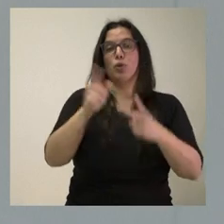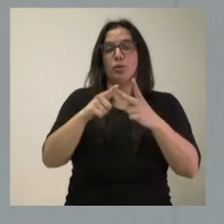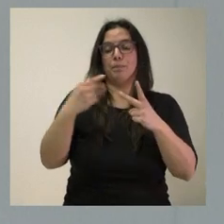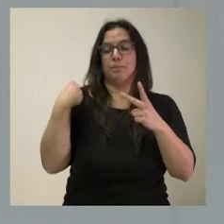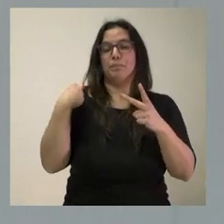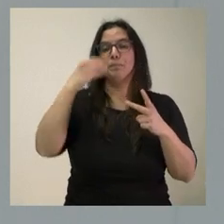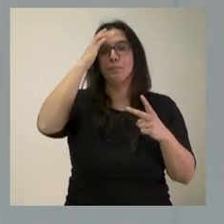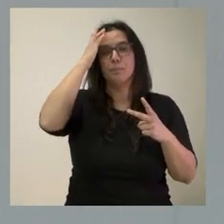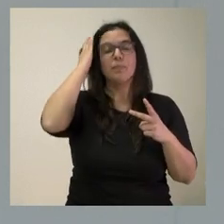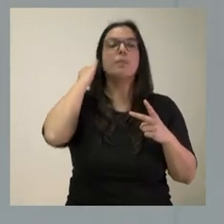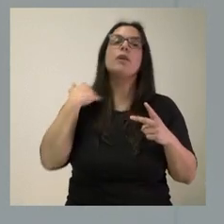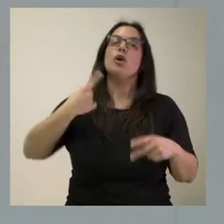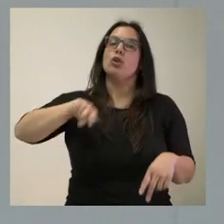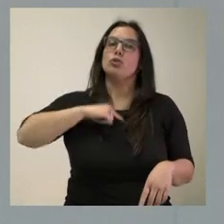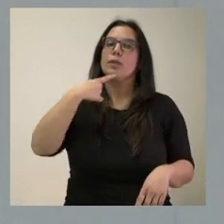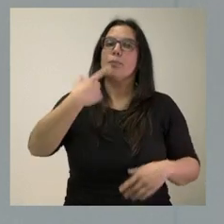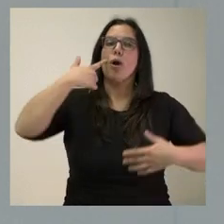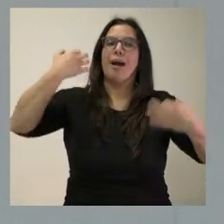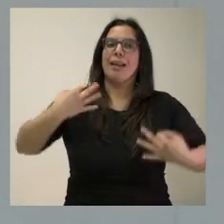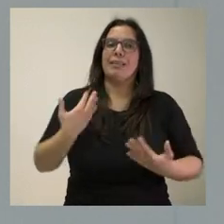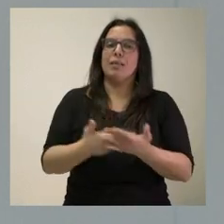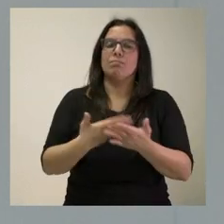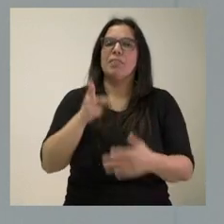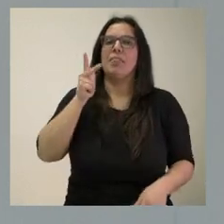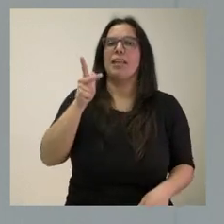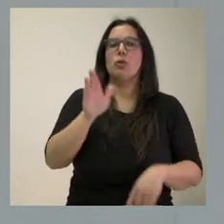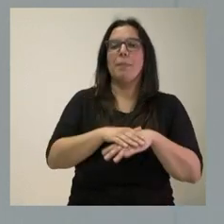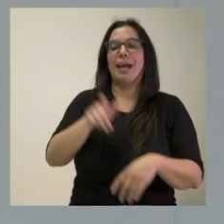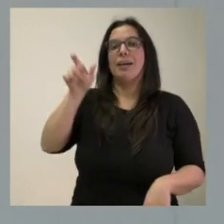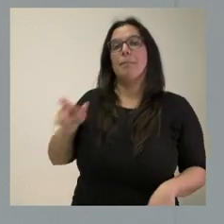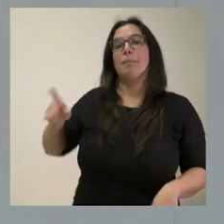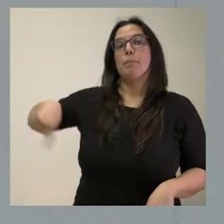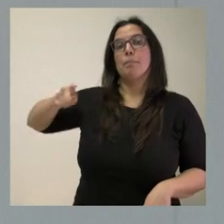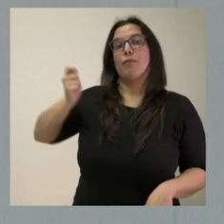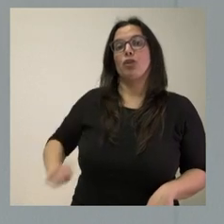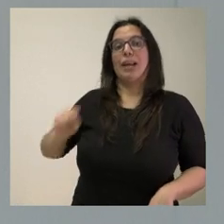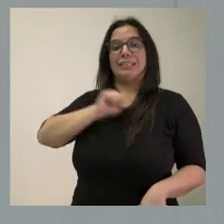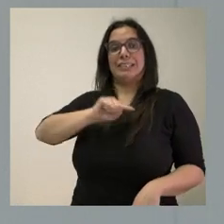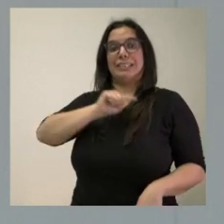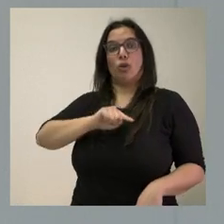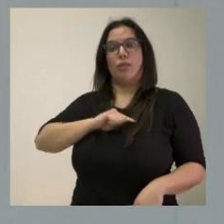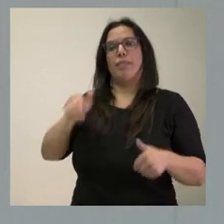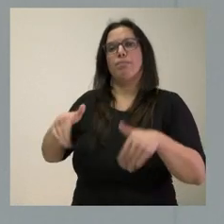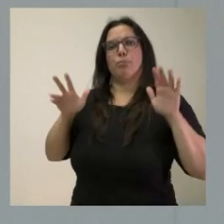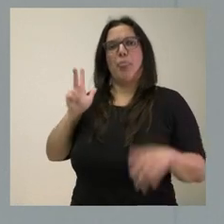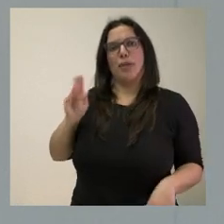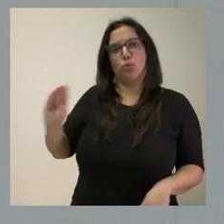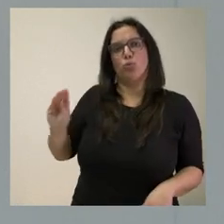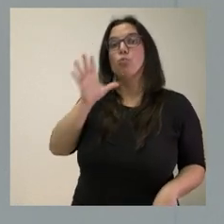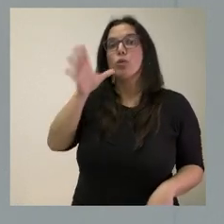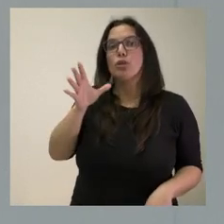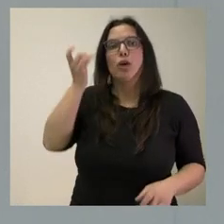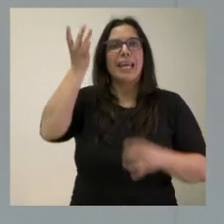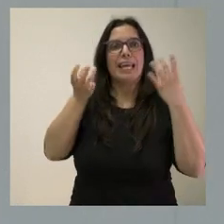claro que queremos garantizar ese derecho a la objeción de conciencia y, por tanto, ponemos en marcha y se pondrán en marcha las